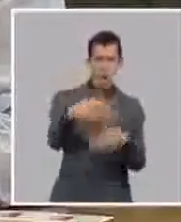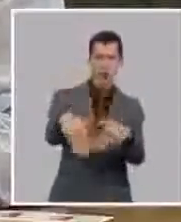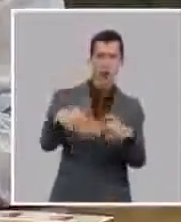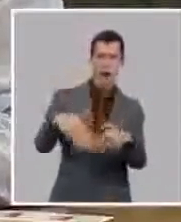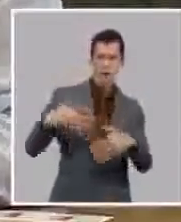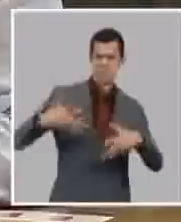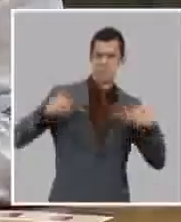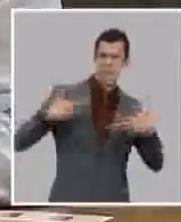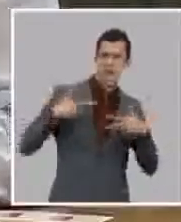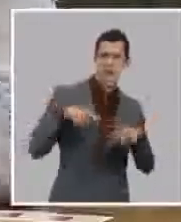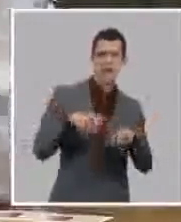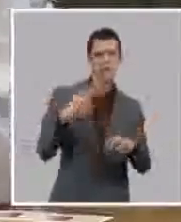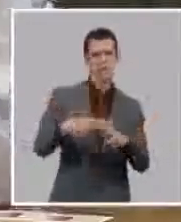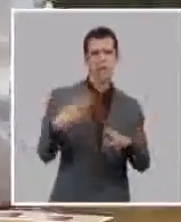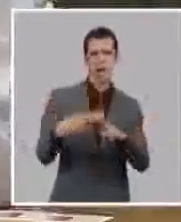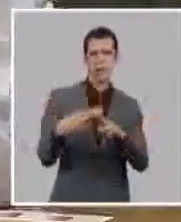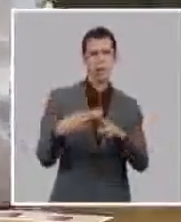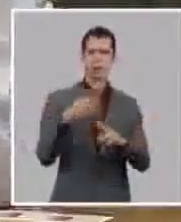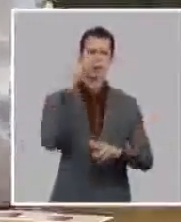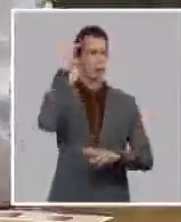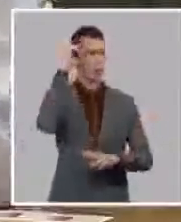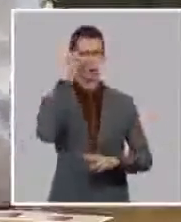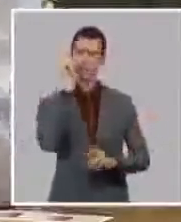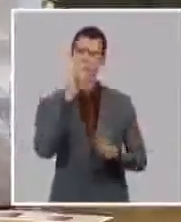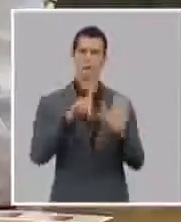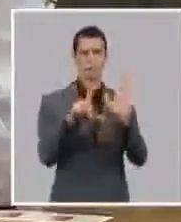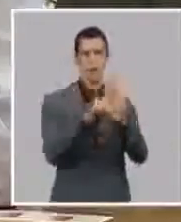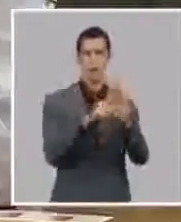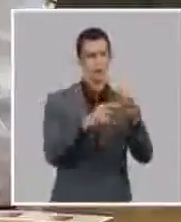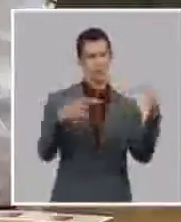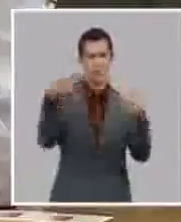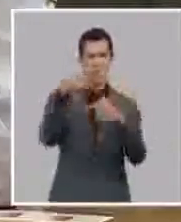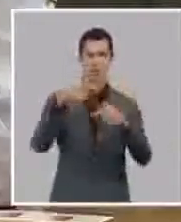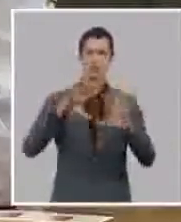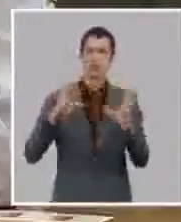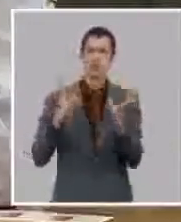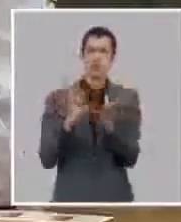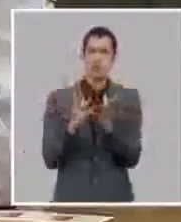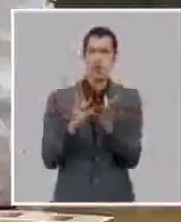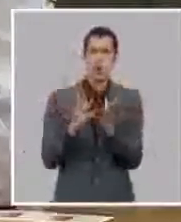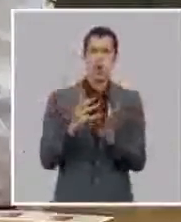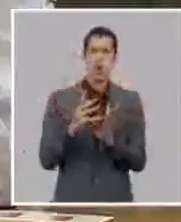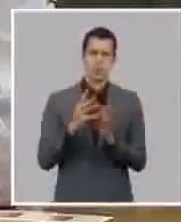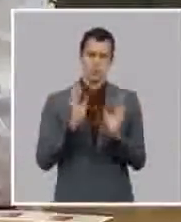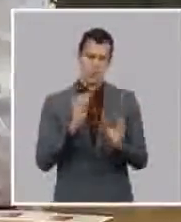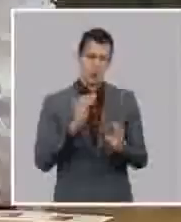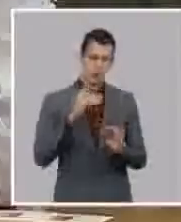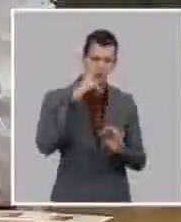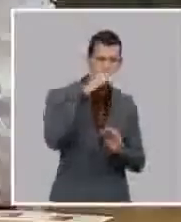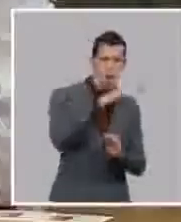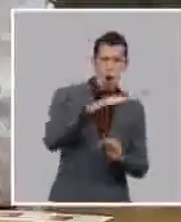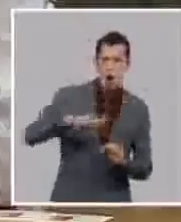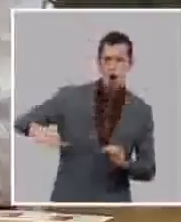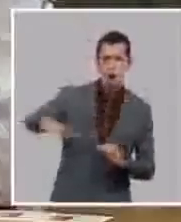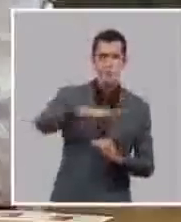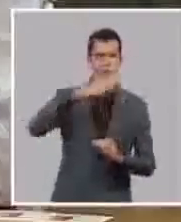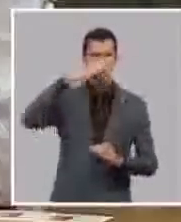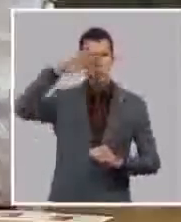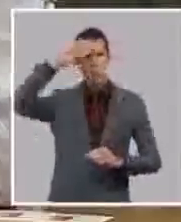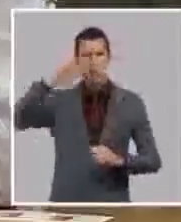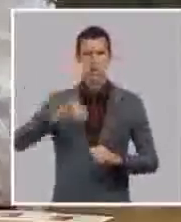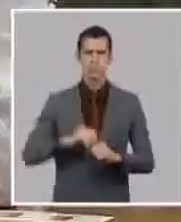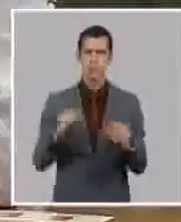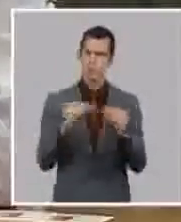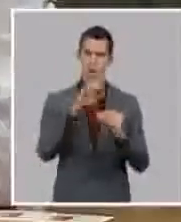cubana que va a ser enérgica pero también de respeto en cada caso a las garantías procesales establecidas en nuestro